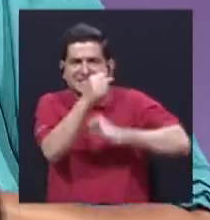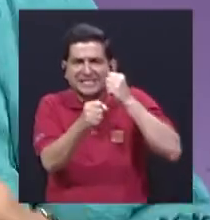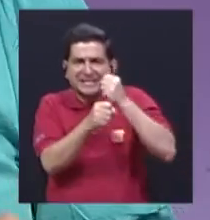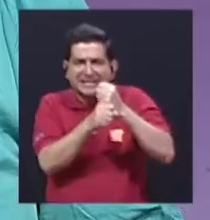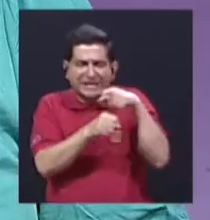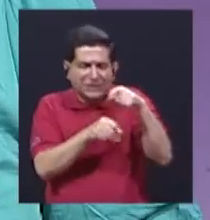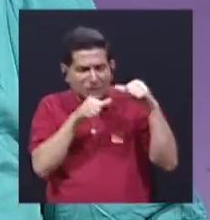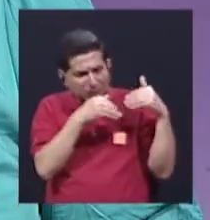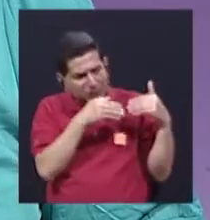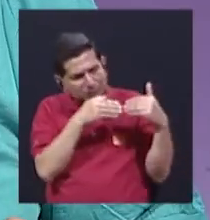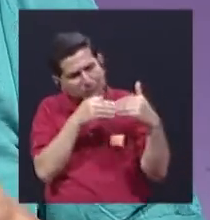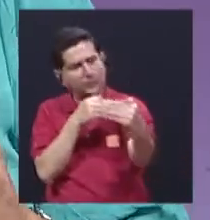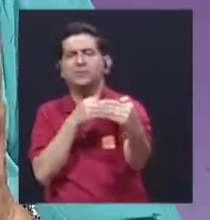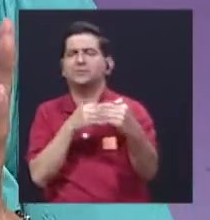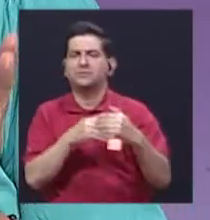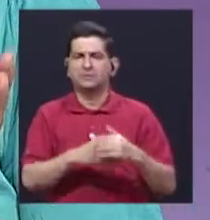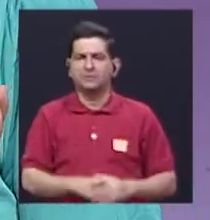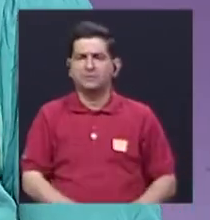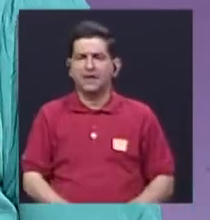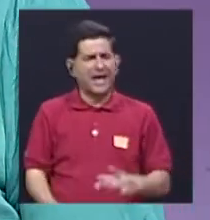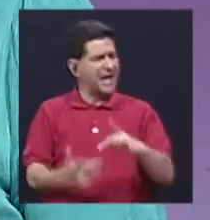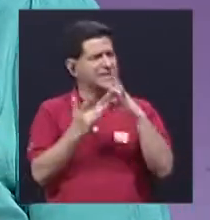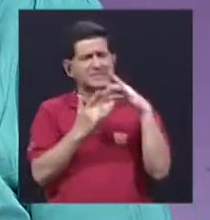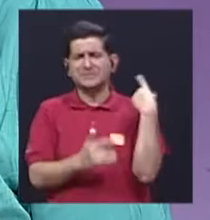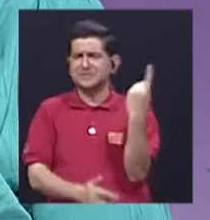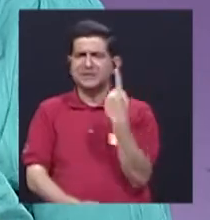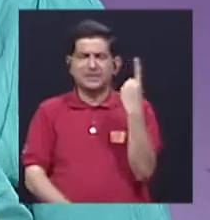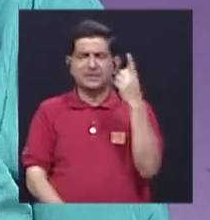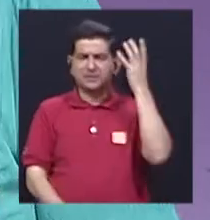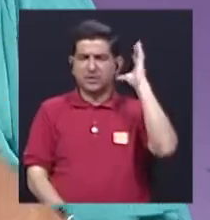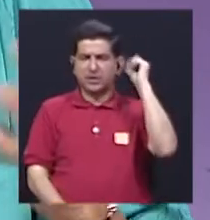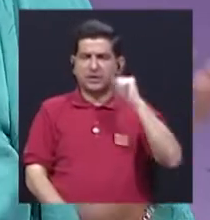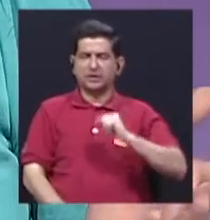vigencia. Es exclusivamente de radio.